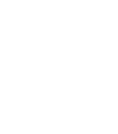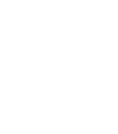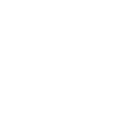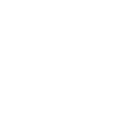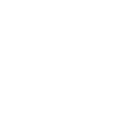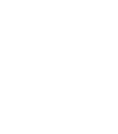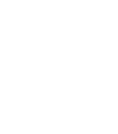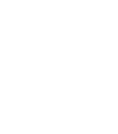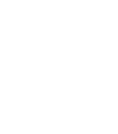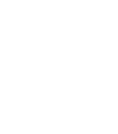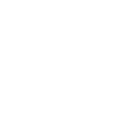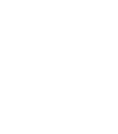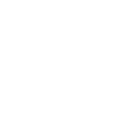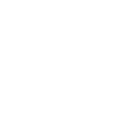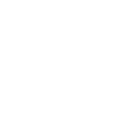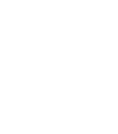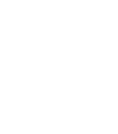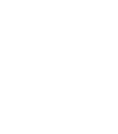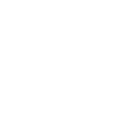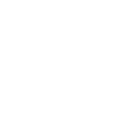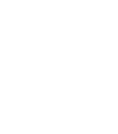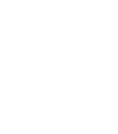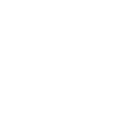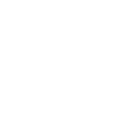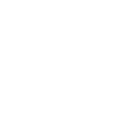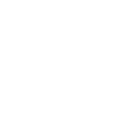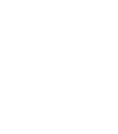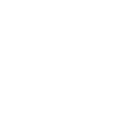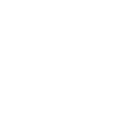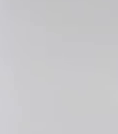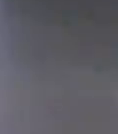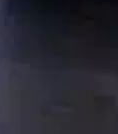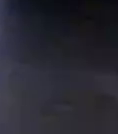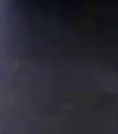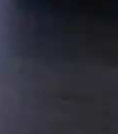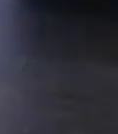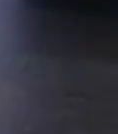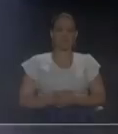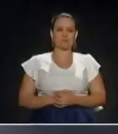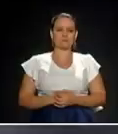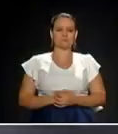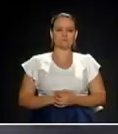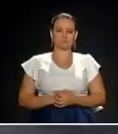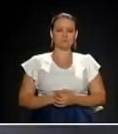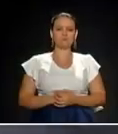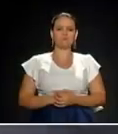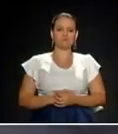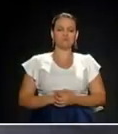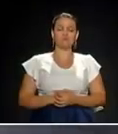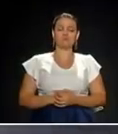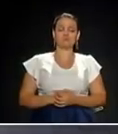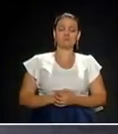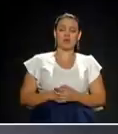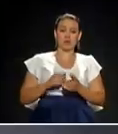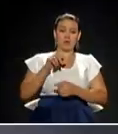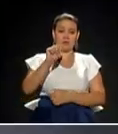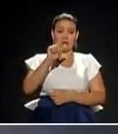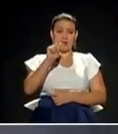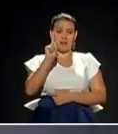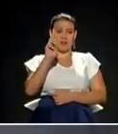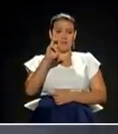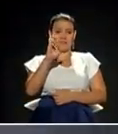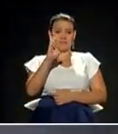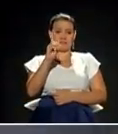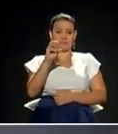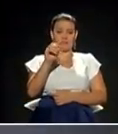Guayaquil. Puente Guayaquil. Santiago Gómez. Yo quisiera preguntarle a Santiago, él ha sido crítico